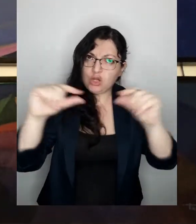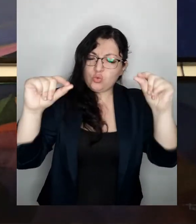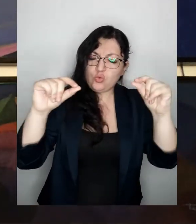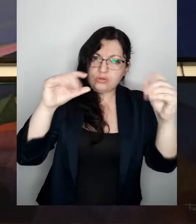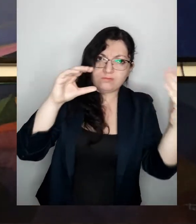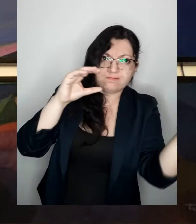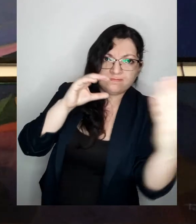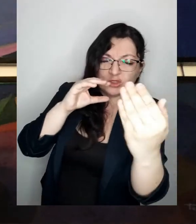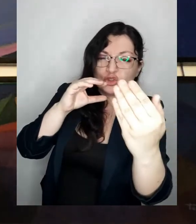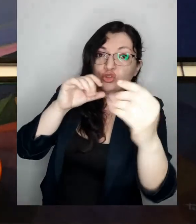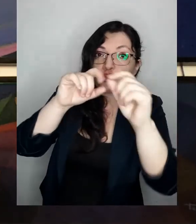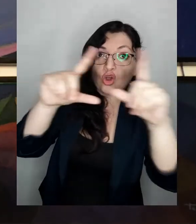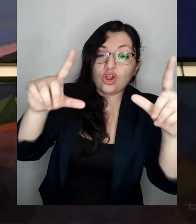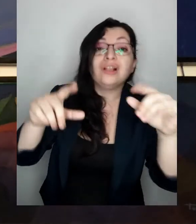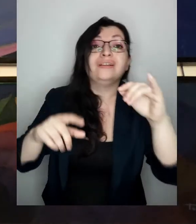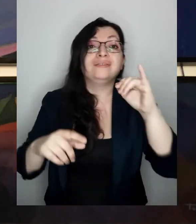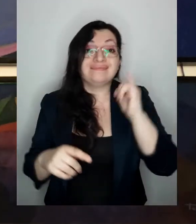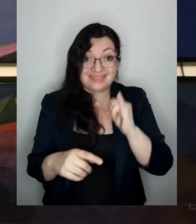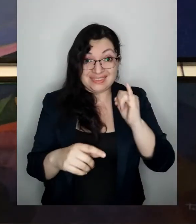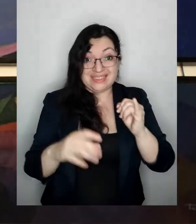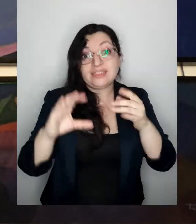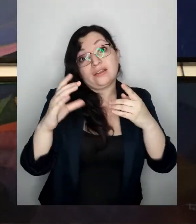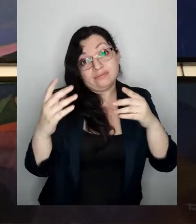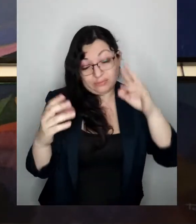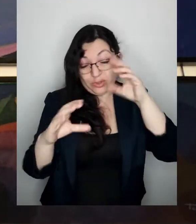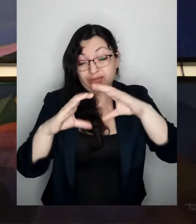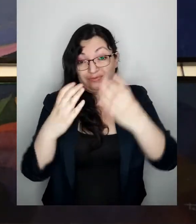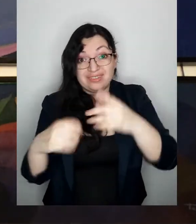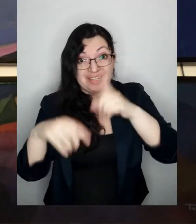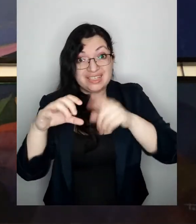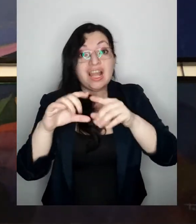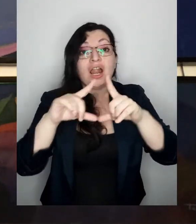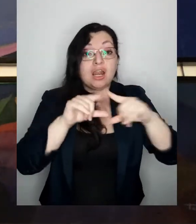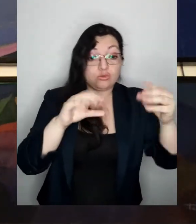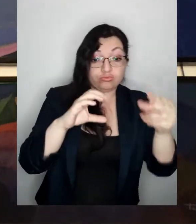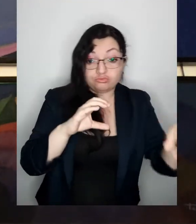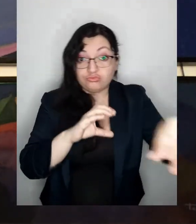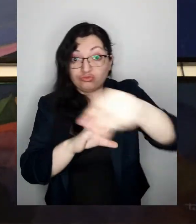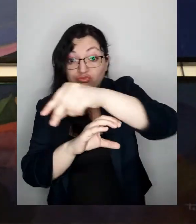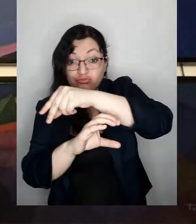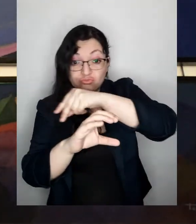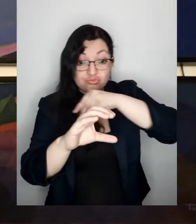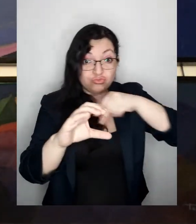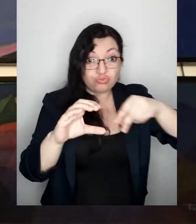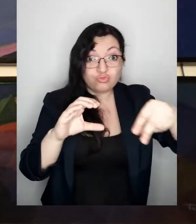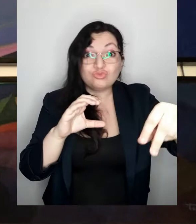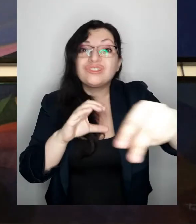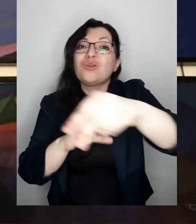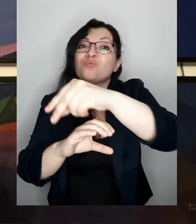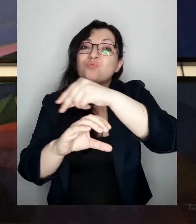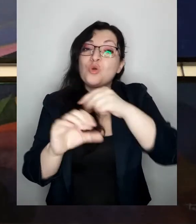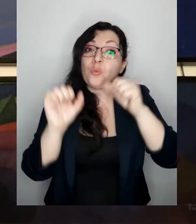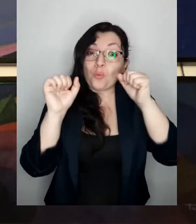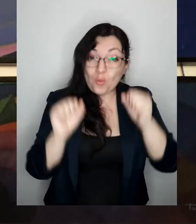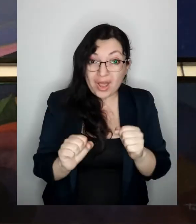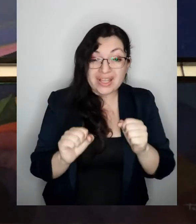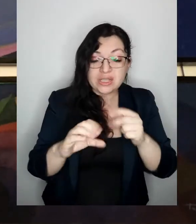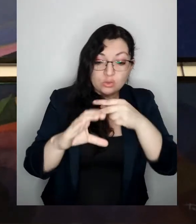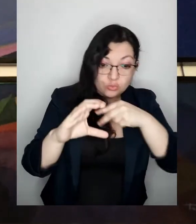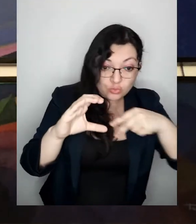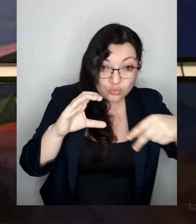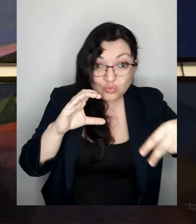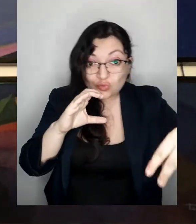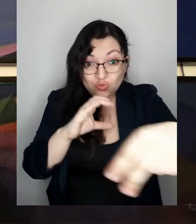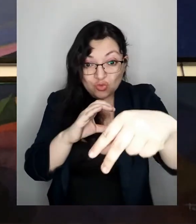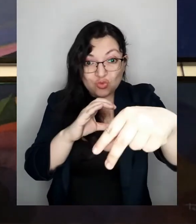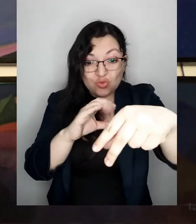si la luna sigue dando su vuelta en torno a la tierra puede haber un momento en que efectivamente pase por detrás de la tierra y